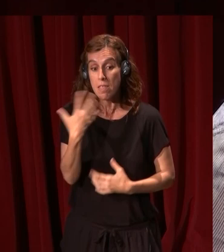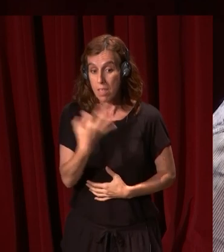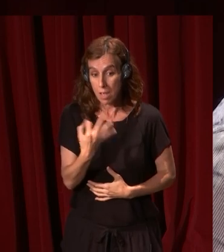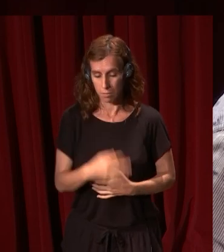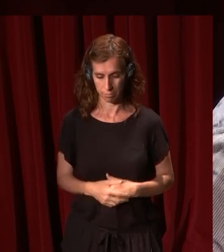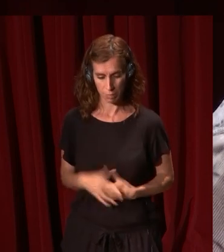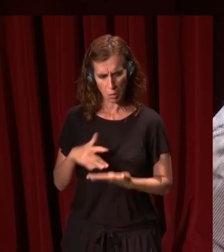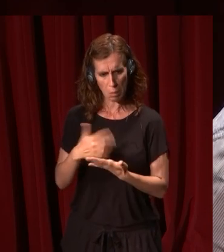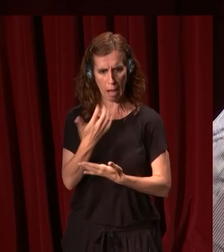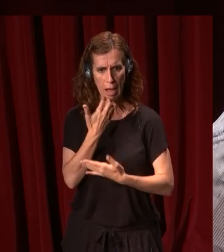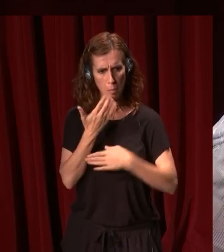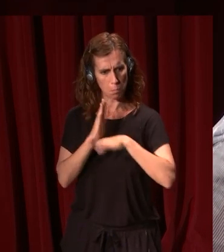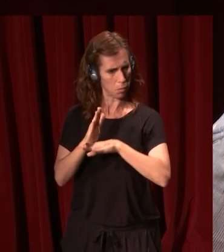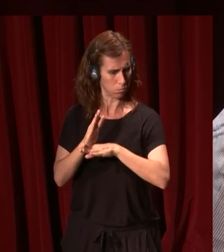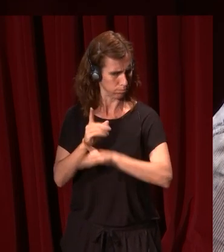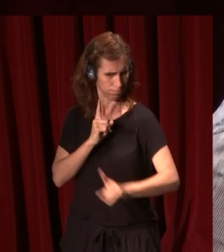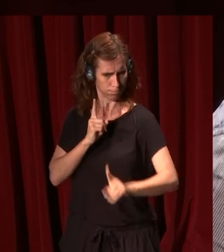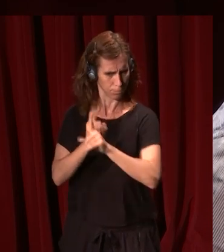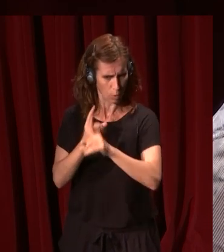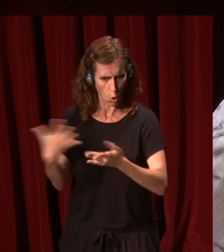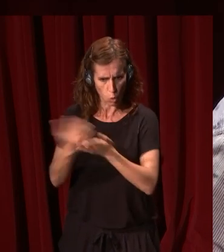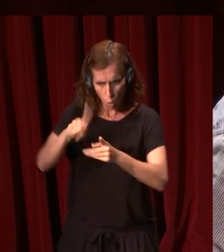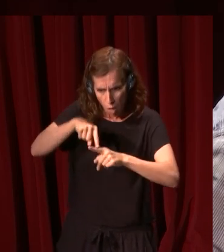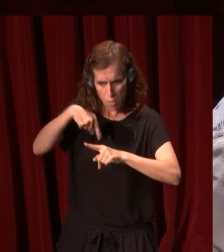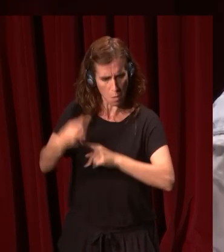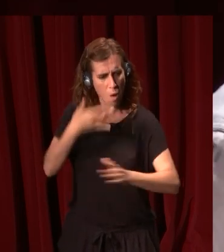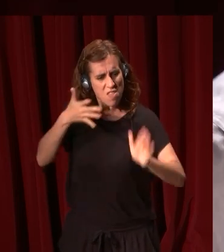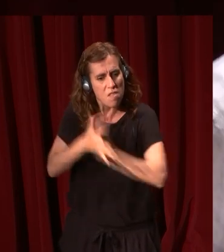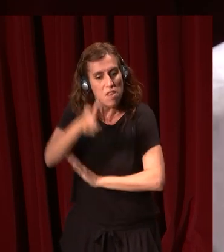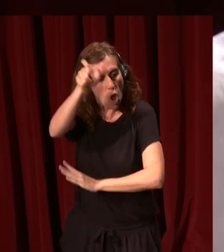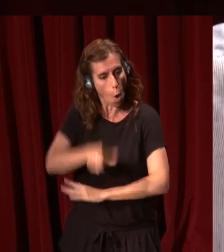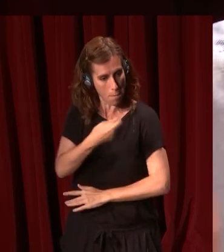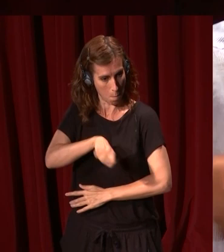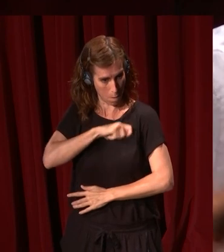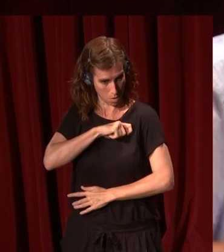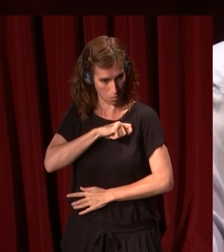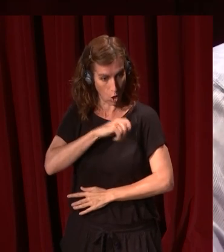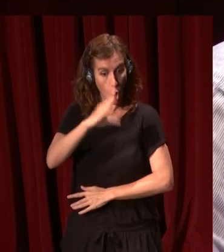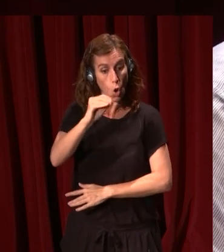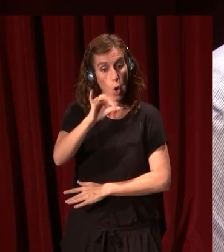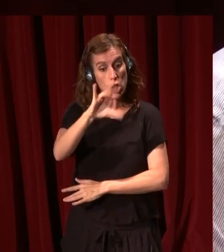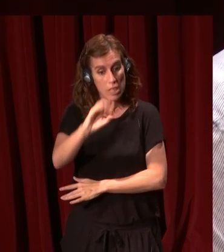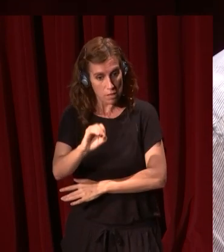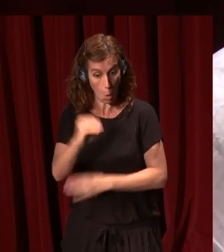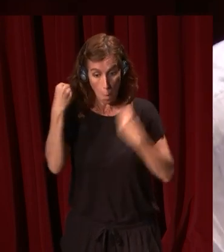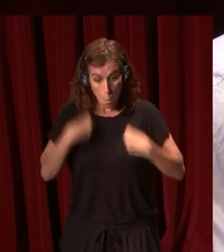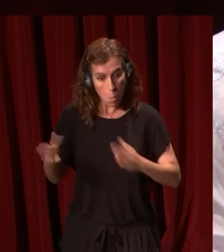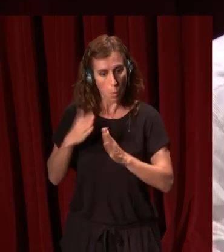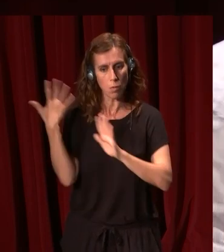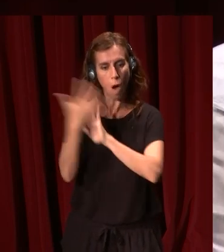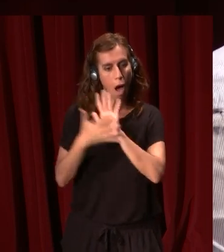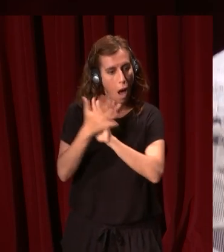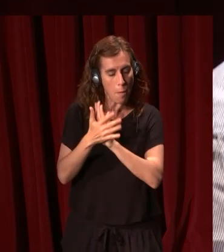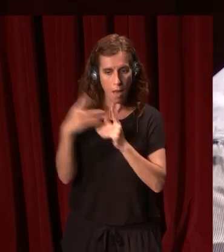es un ejemplo de la antipatía hacia todo lo trascendente que define al hombre español. Cosío y muchos otros están hablando en ese mismo momento de lo